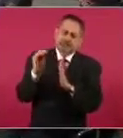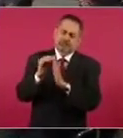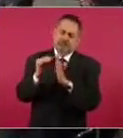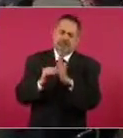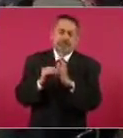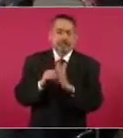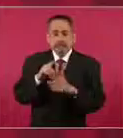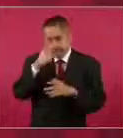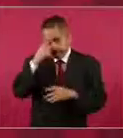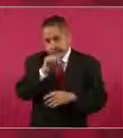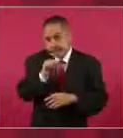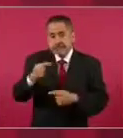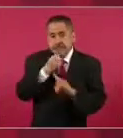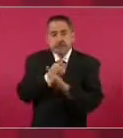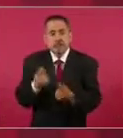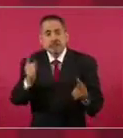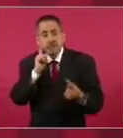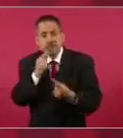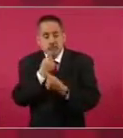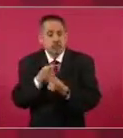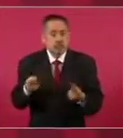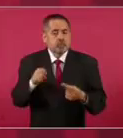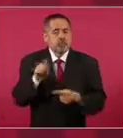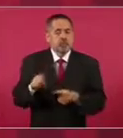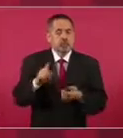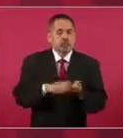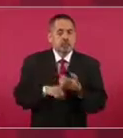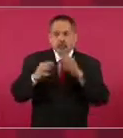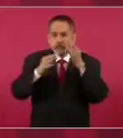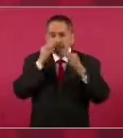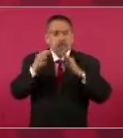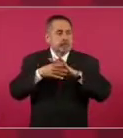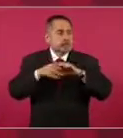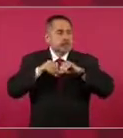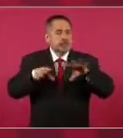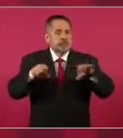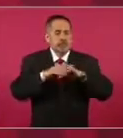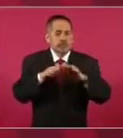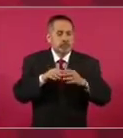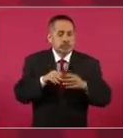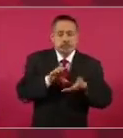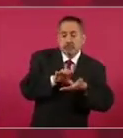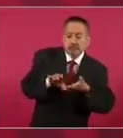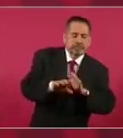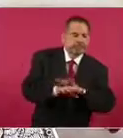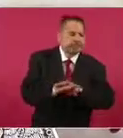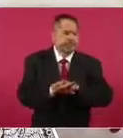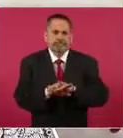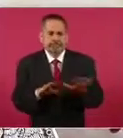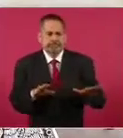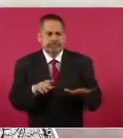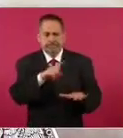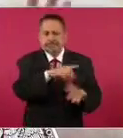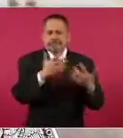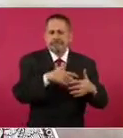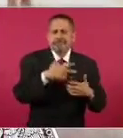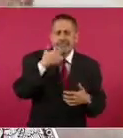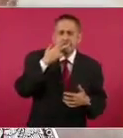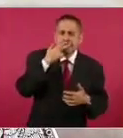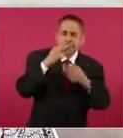sobre todo la dirigida a niños y niñas, de la publicidad, la propaganda y el patrocinio de la industria tabacalera.